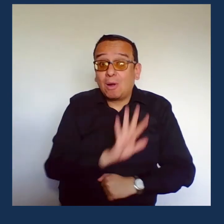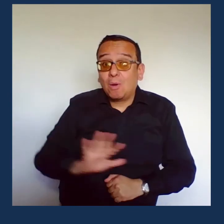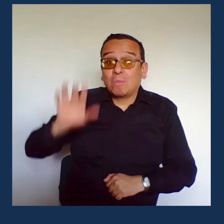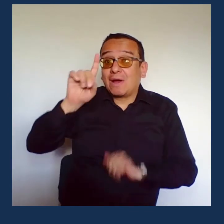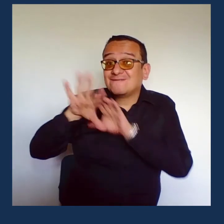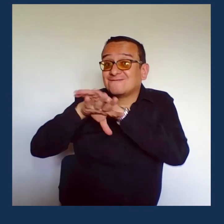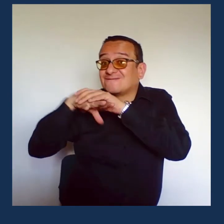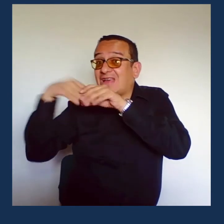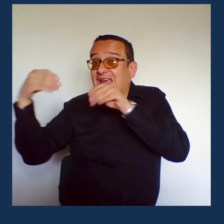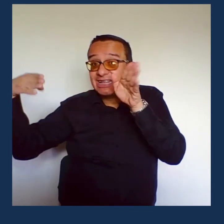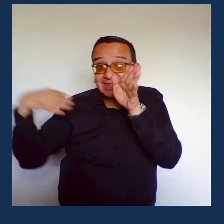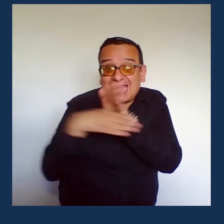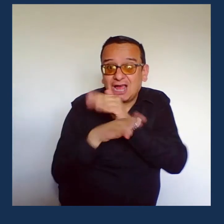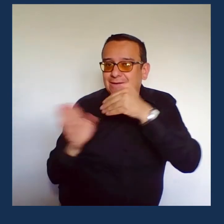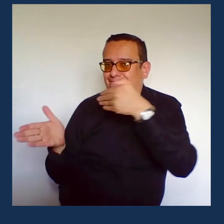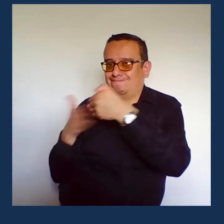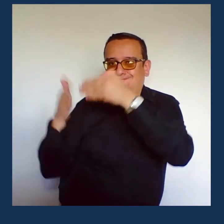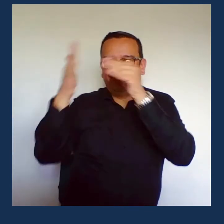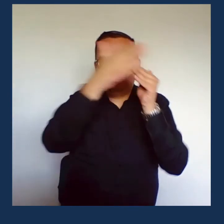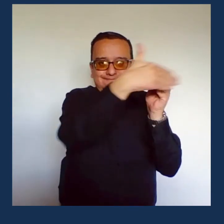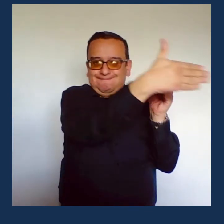Con el cierre de fronteras